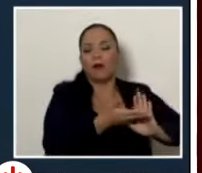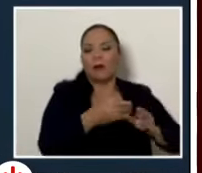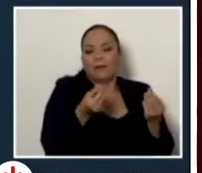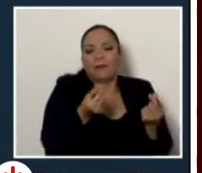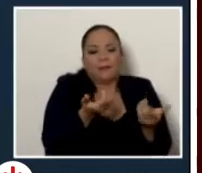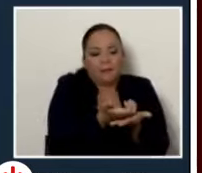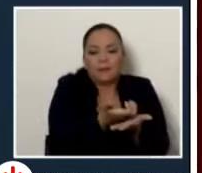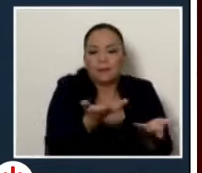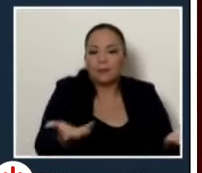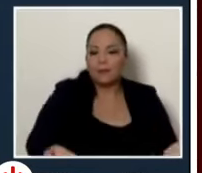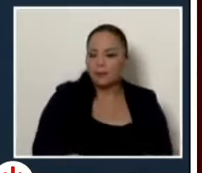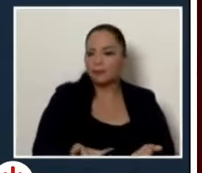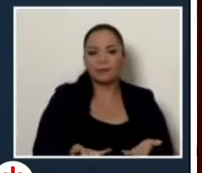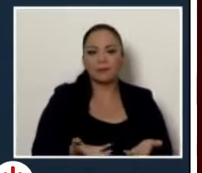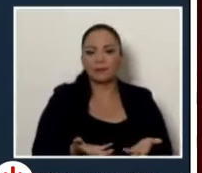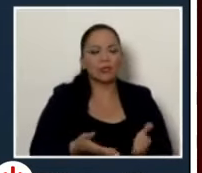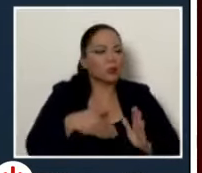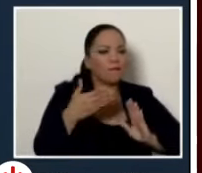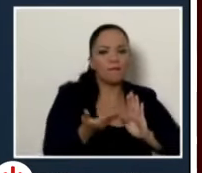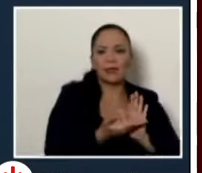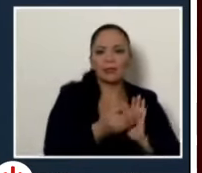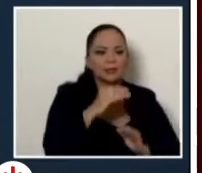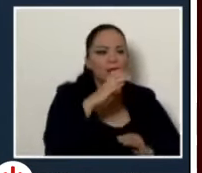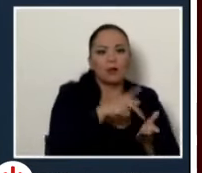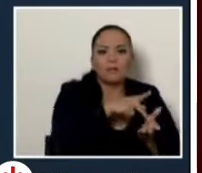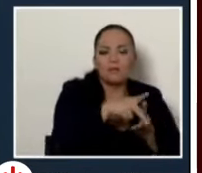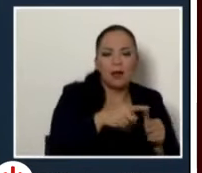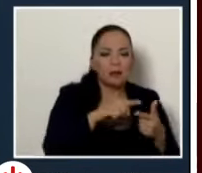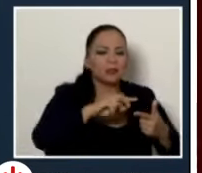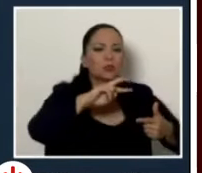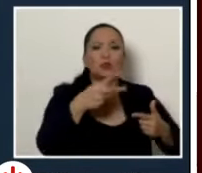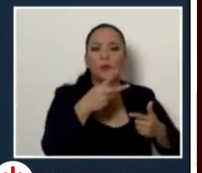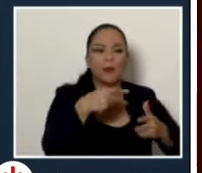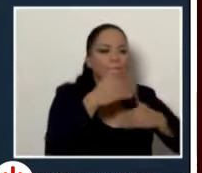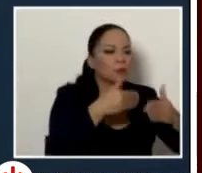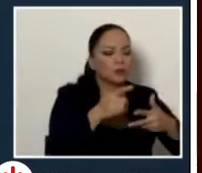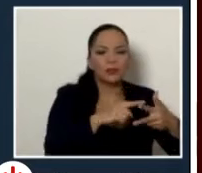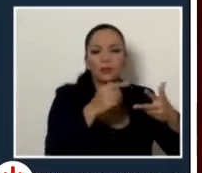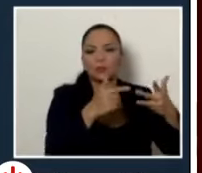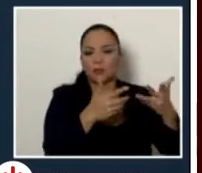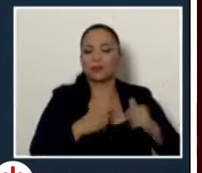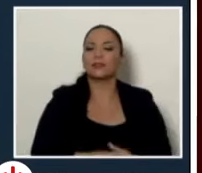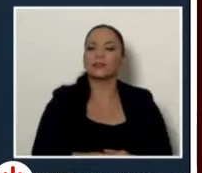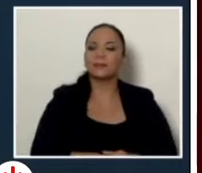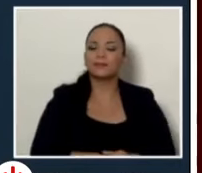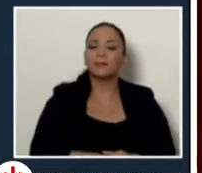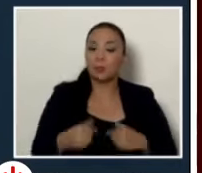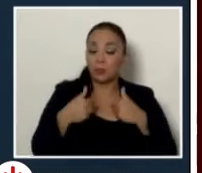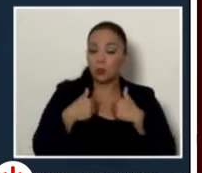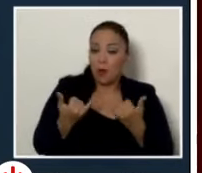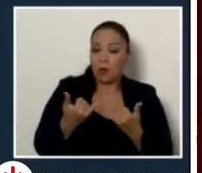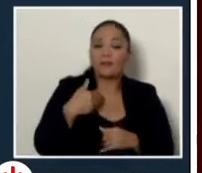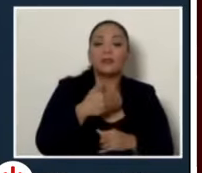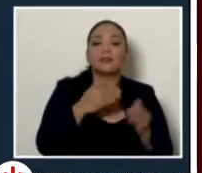conllevar en salarios duplicidad de procesos entre otros elementos como ministra de planificación nacional